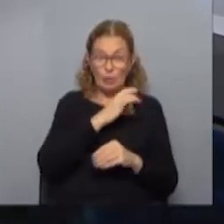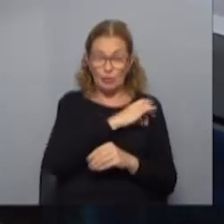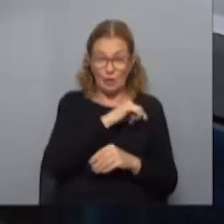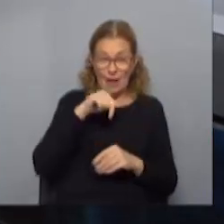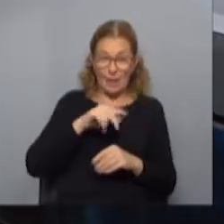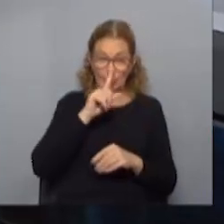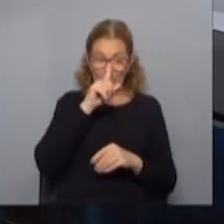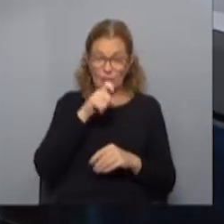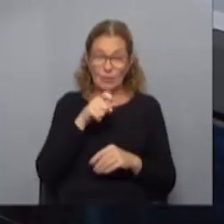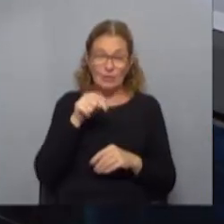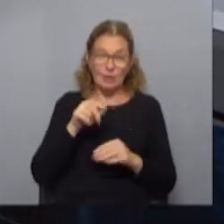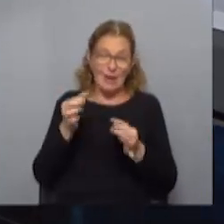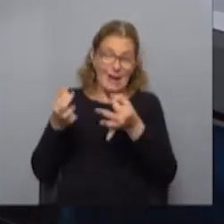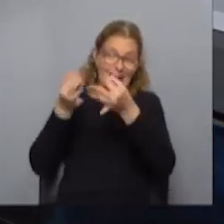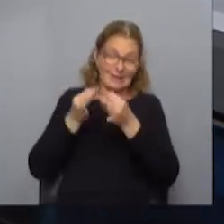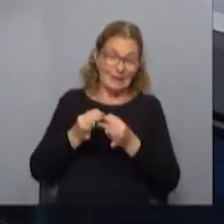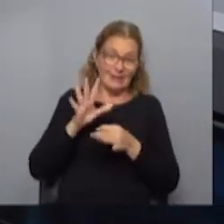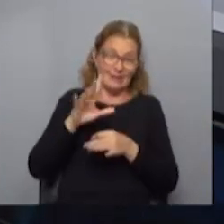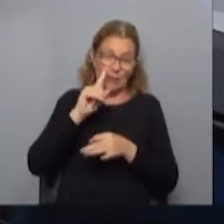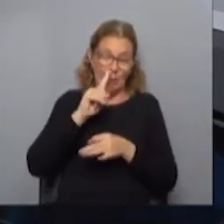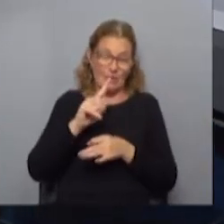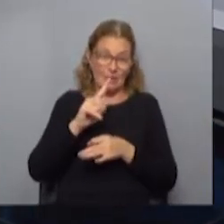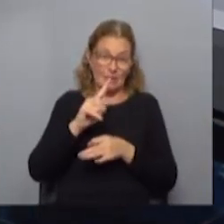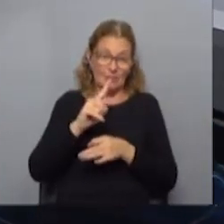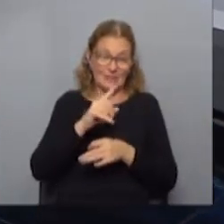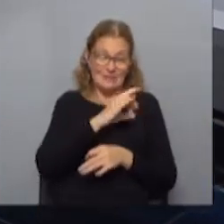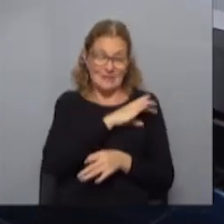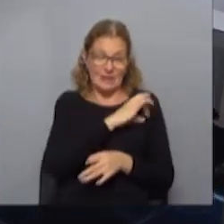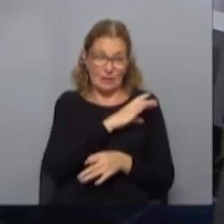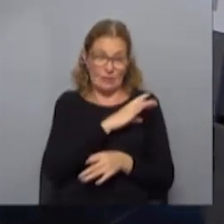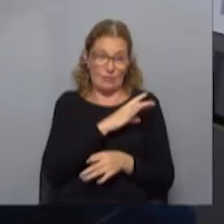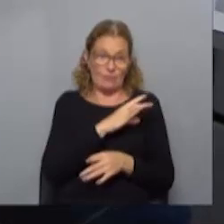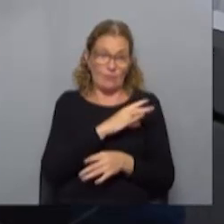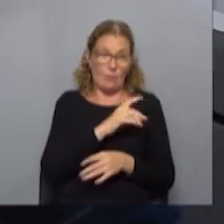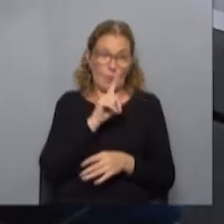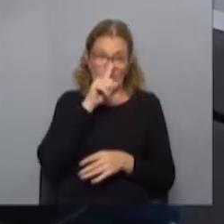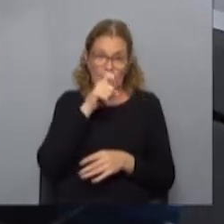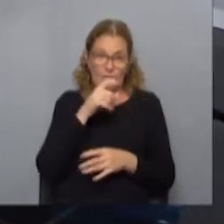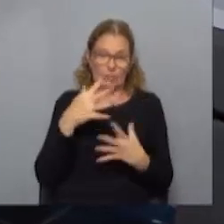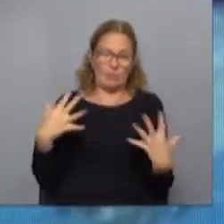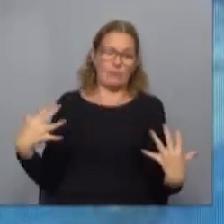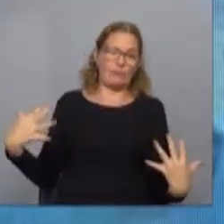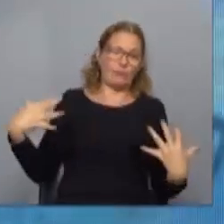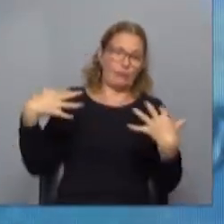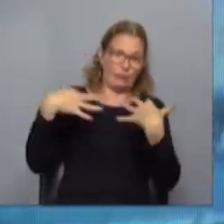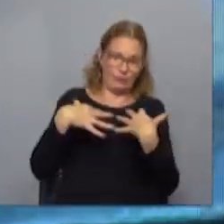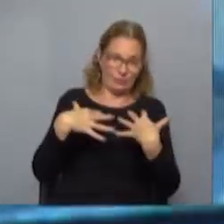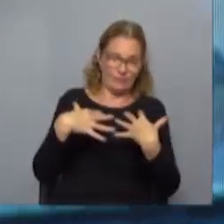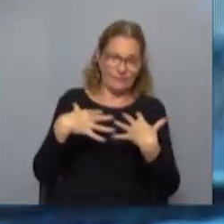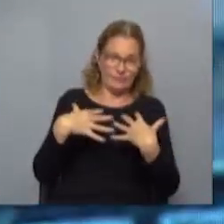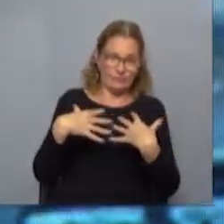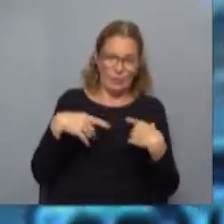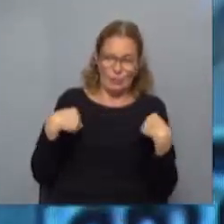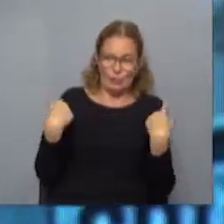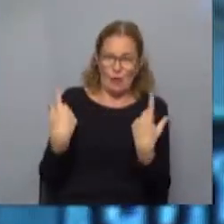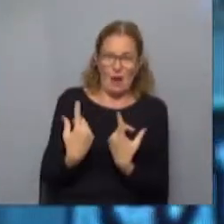en Montevideo, bueno, la llegada de 5.000 chilenos fue como que Montevideo estaba invadida por